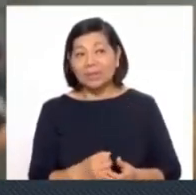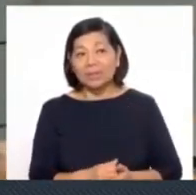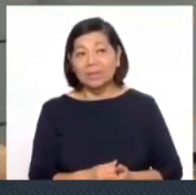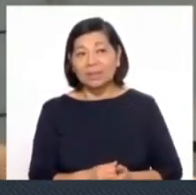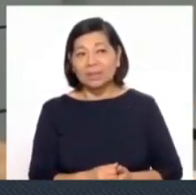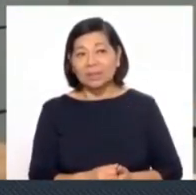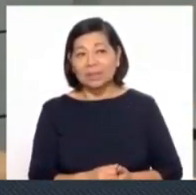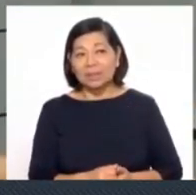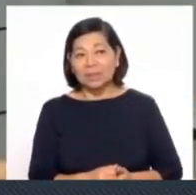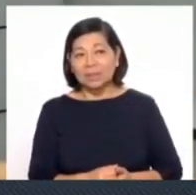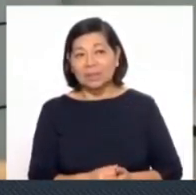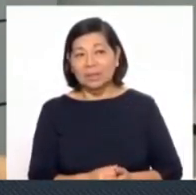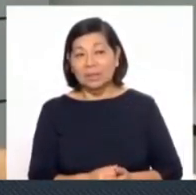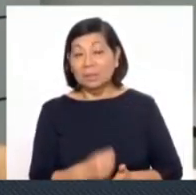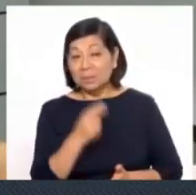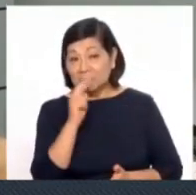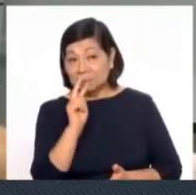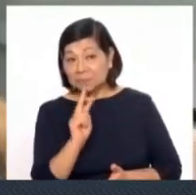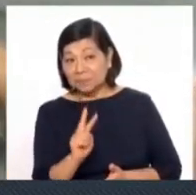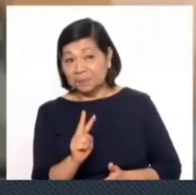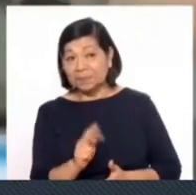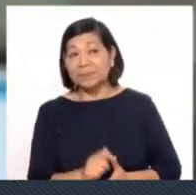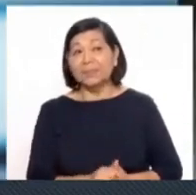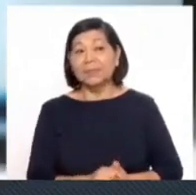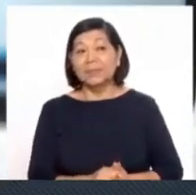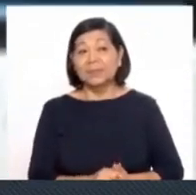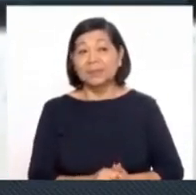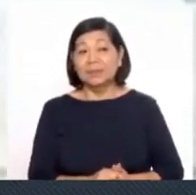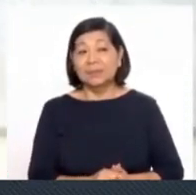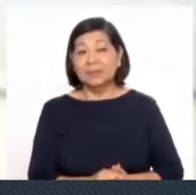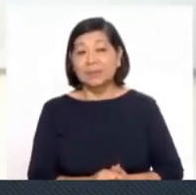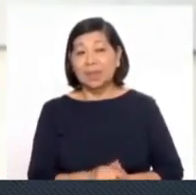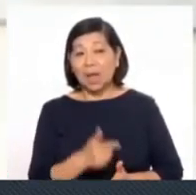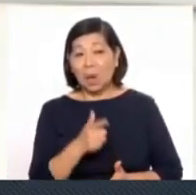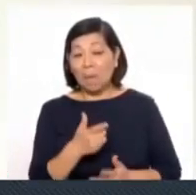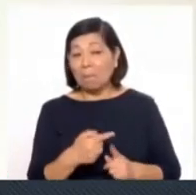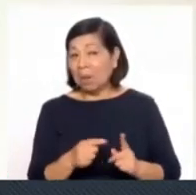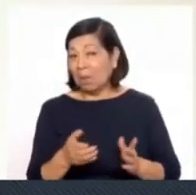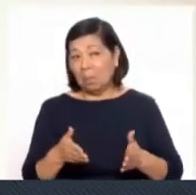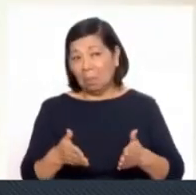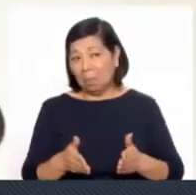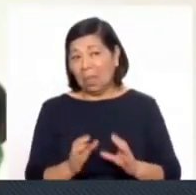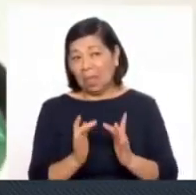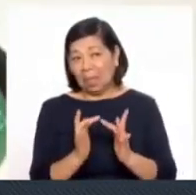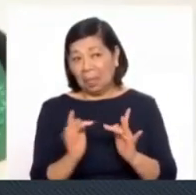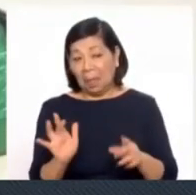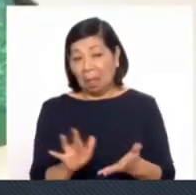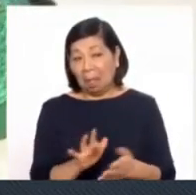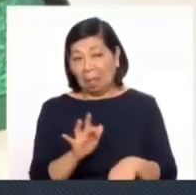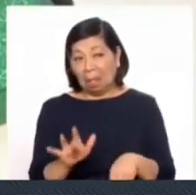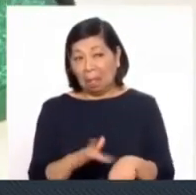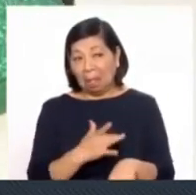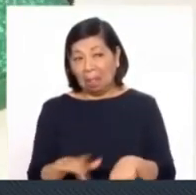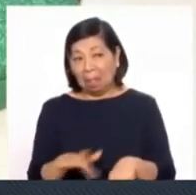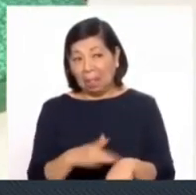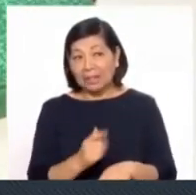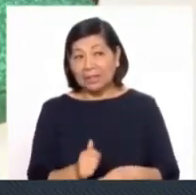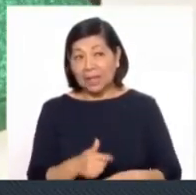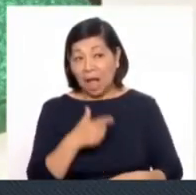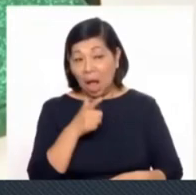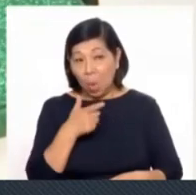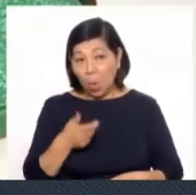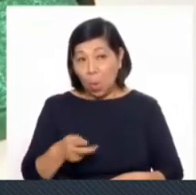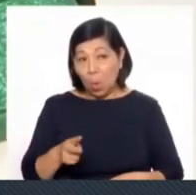funciona el mecanismo. Como podemos observar, ahora mismo el nivel del agua es nulo porque el caudal está vacío, pero conforme nosotros vayamos